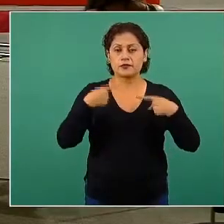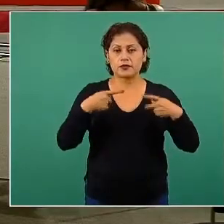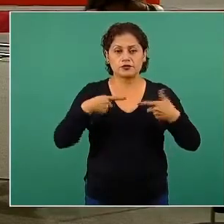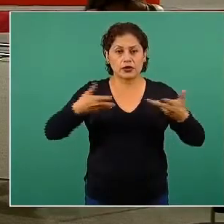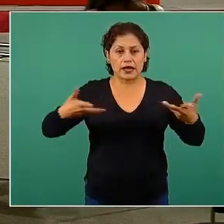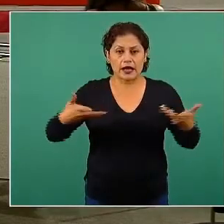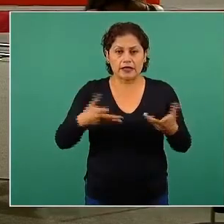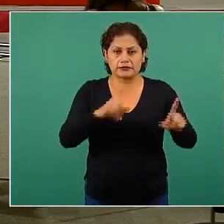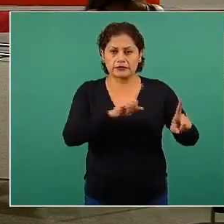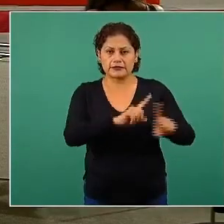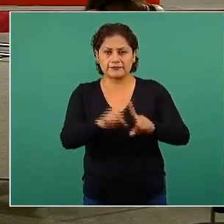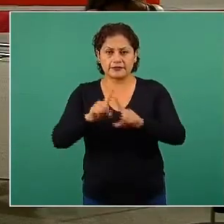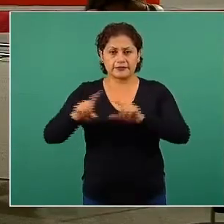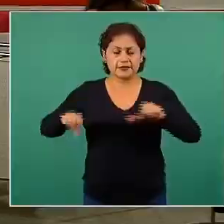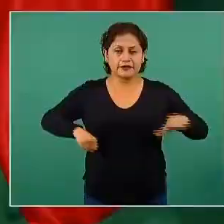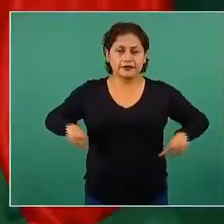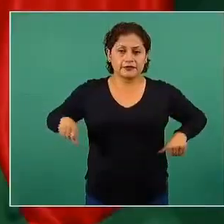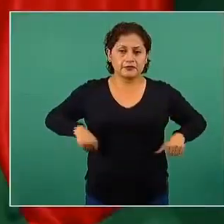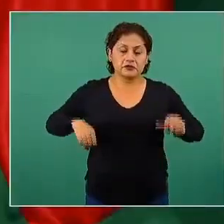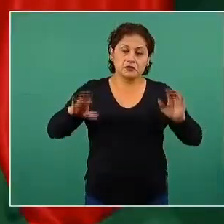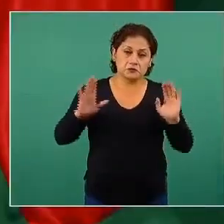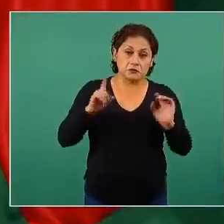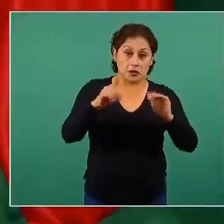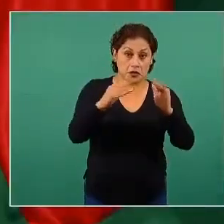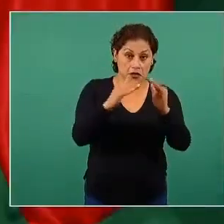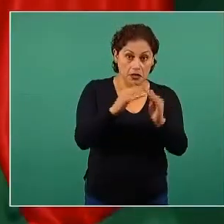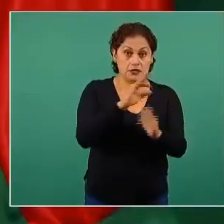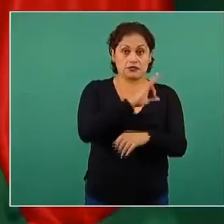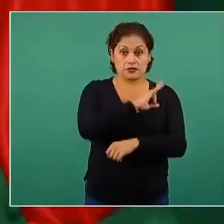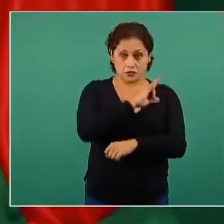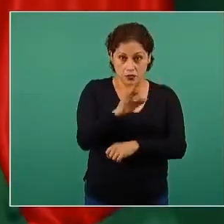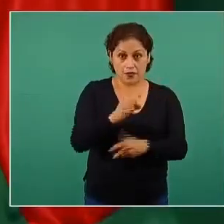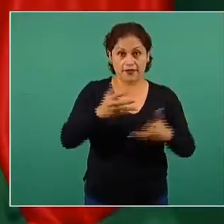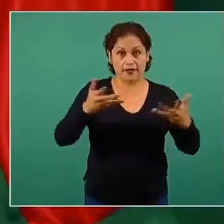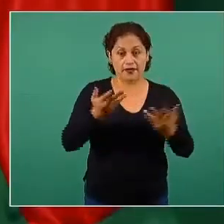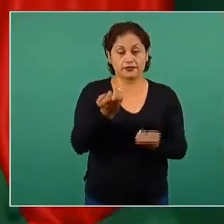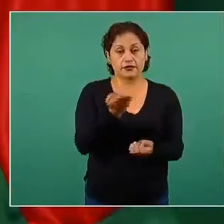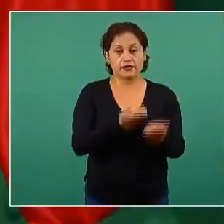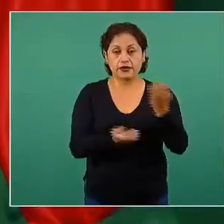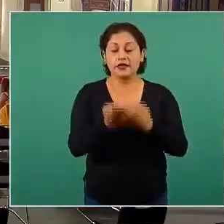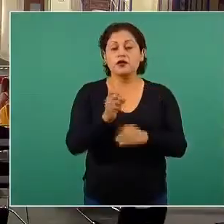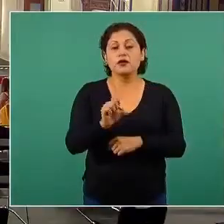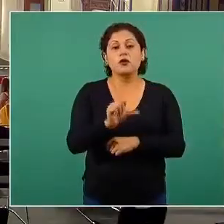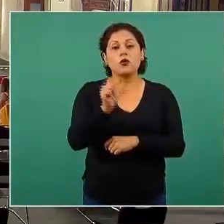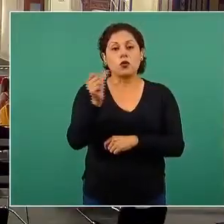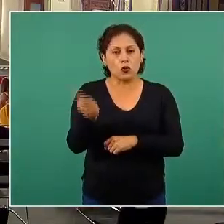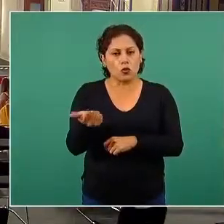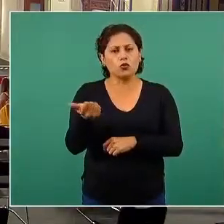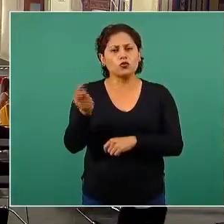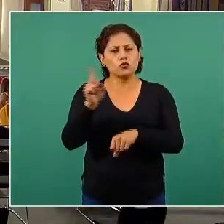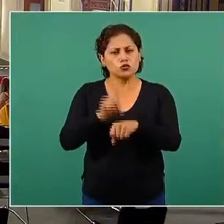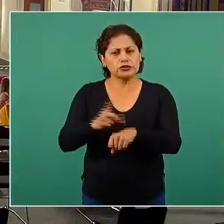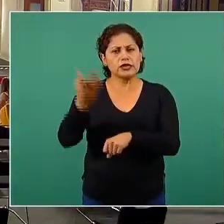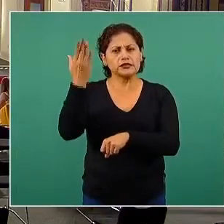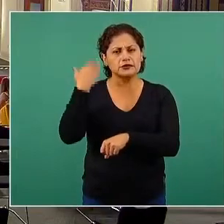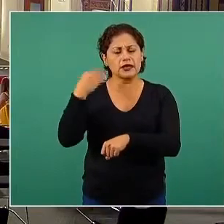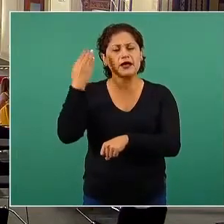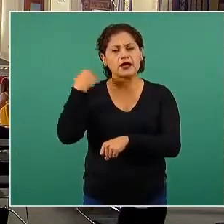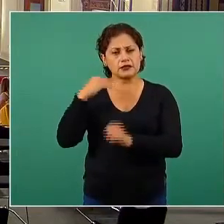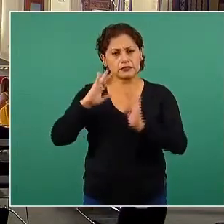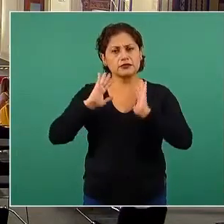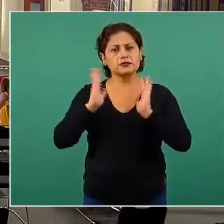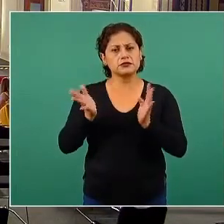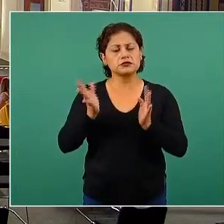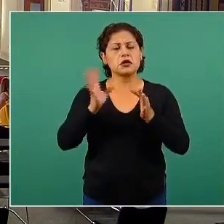en casa también, ya lo hemos hecho en algunas otras ocasiones, pero siempre, siempre recordar